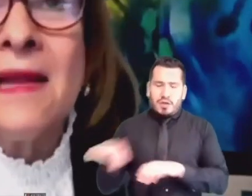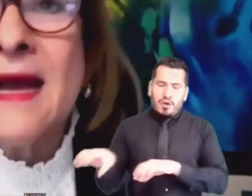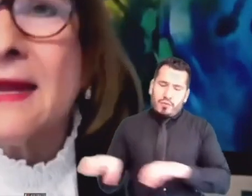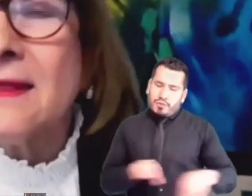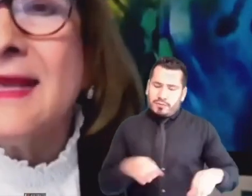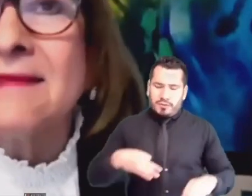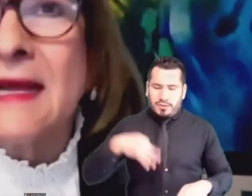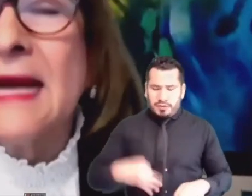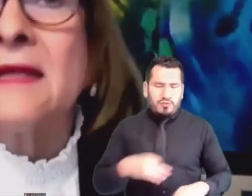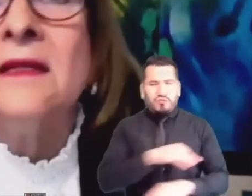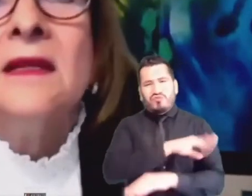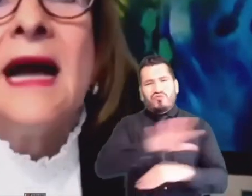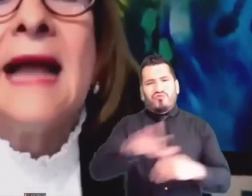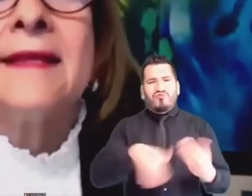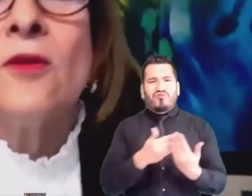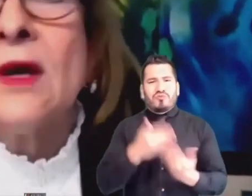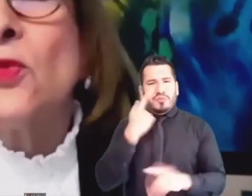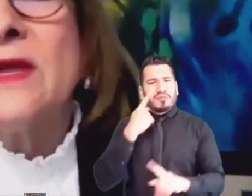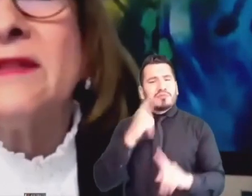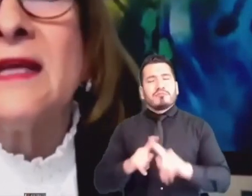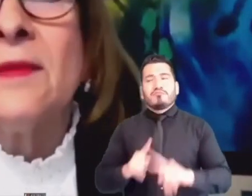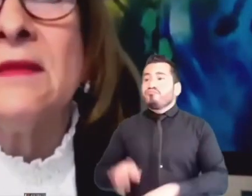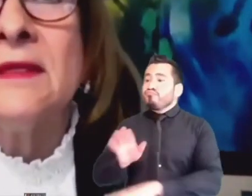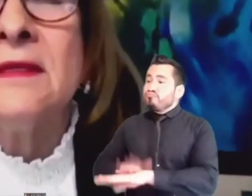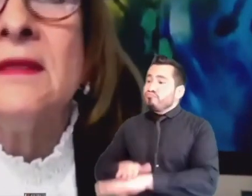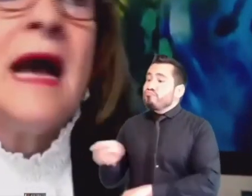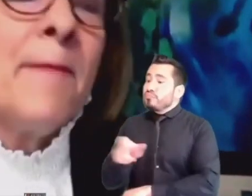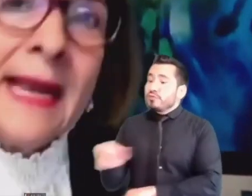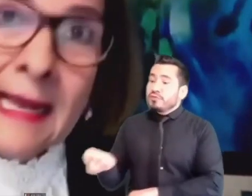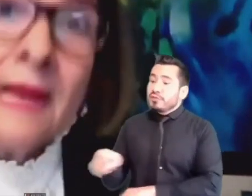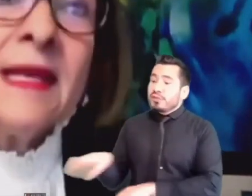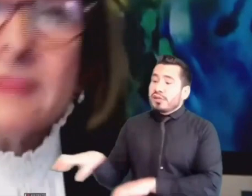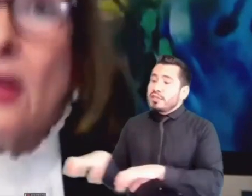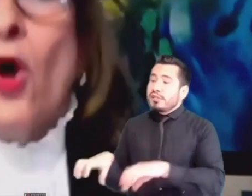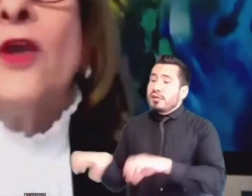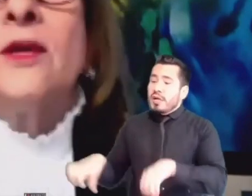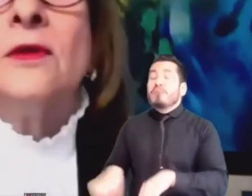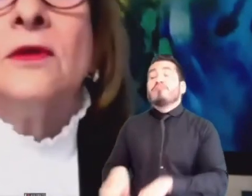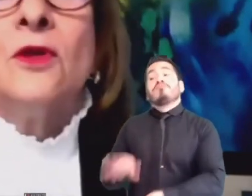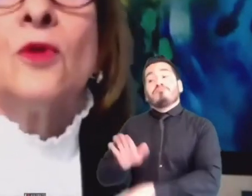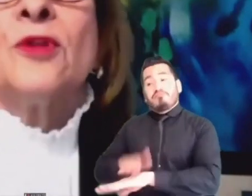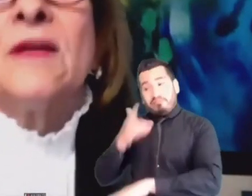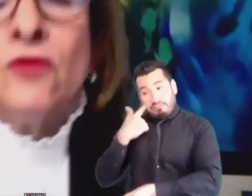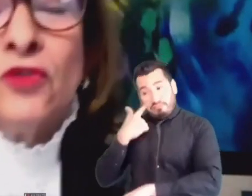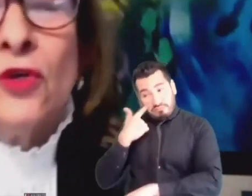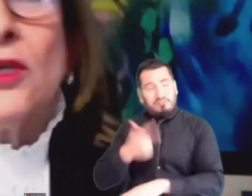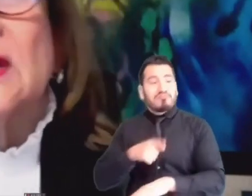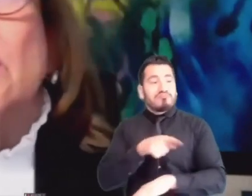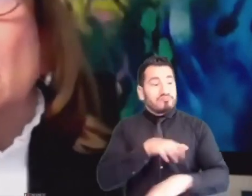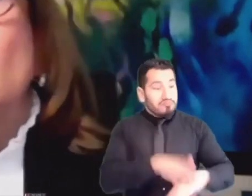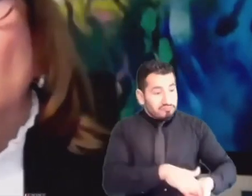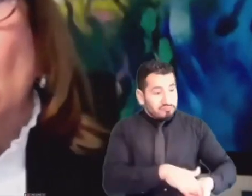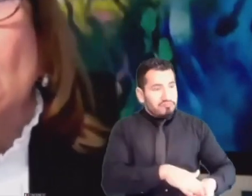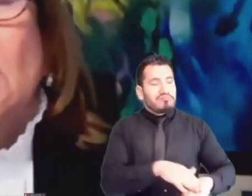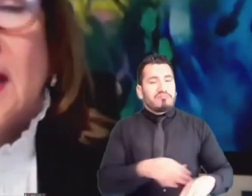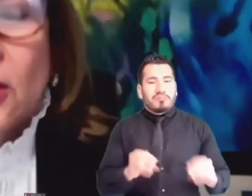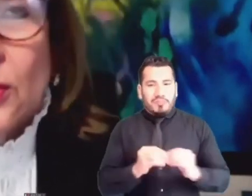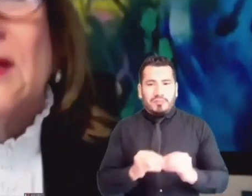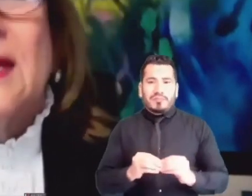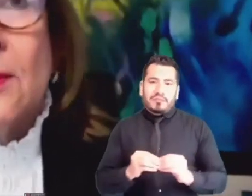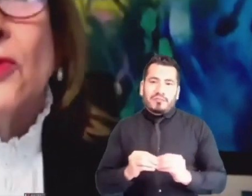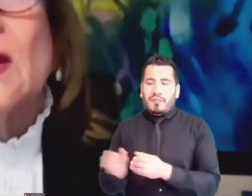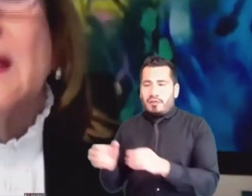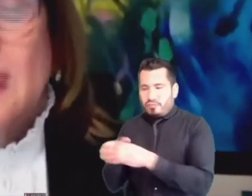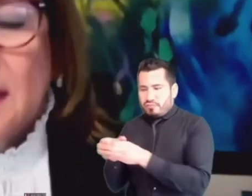reclamar y atacar al que no actúa éticamente. Paralelamente, lógico, con nuestra función de órganos de control, en